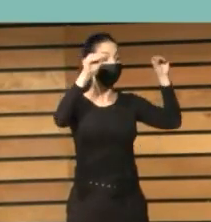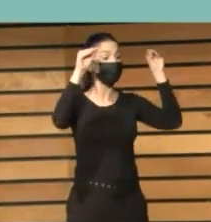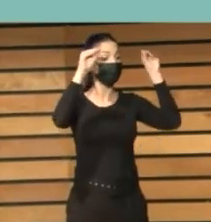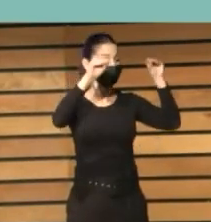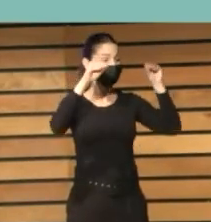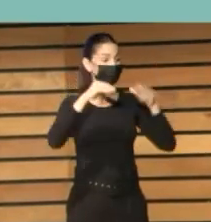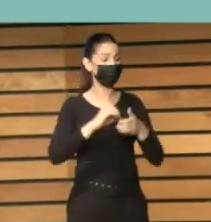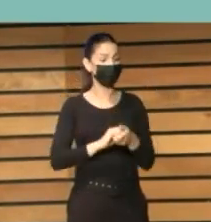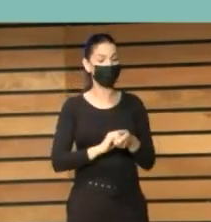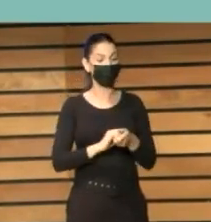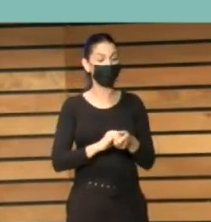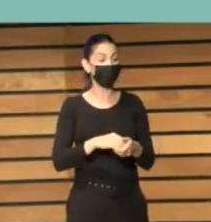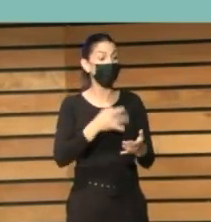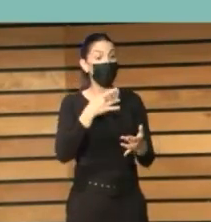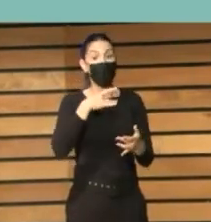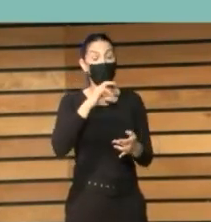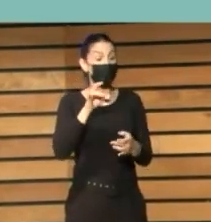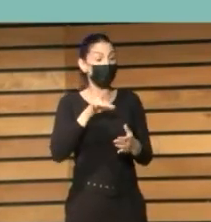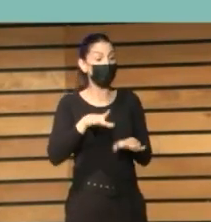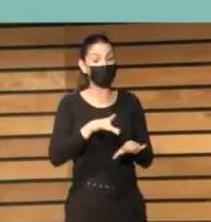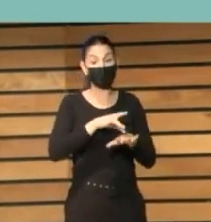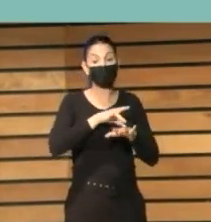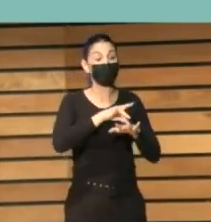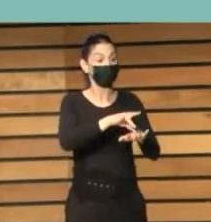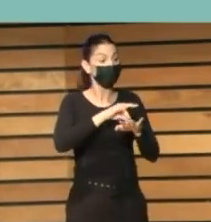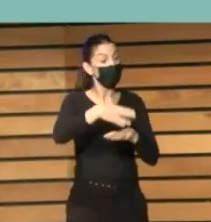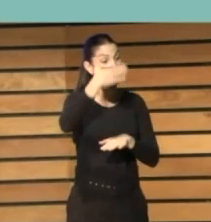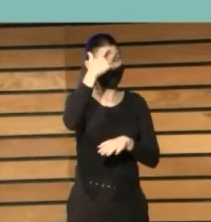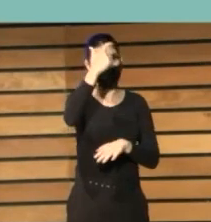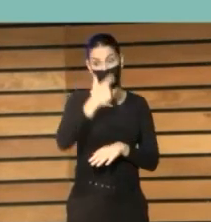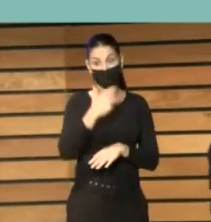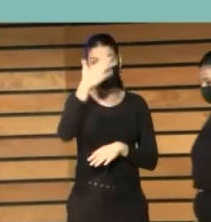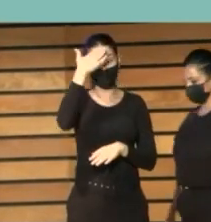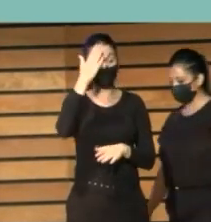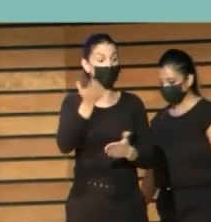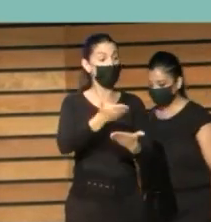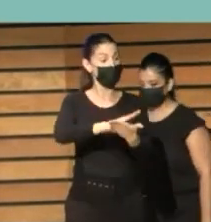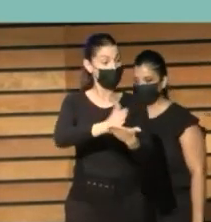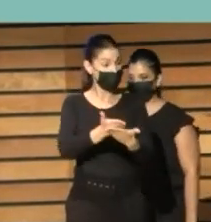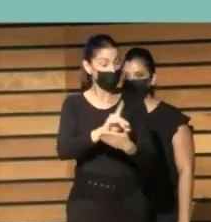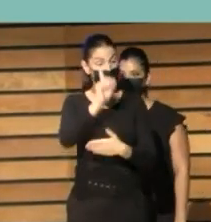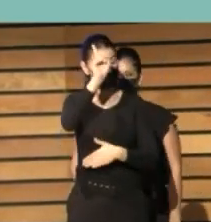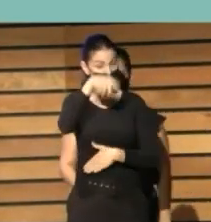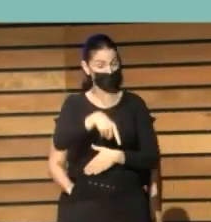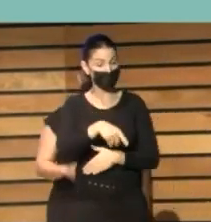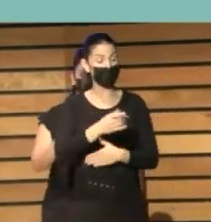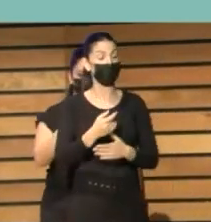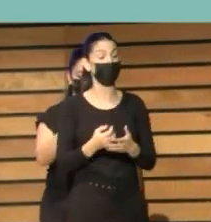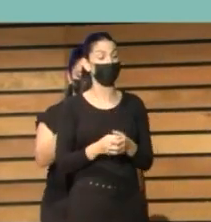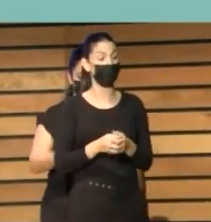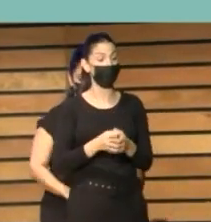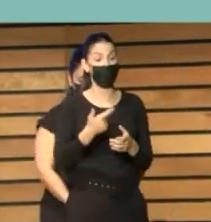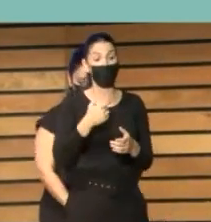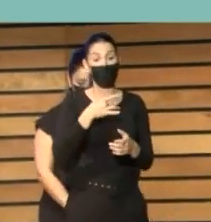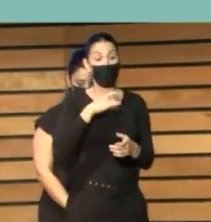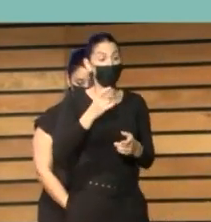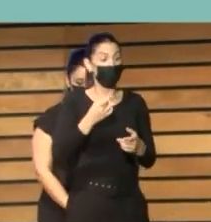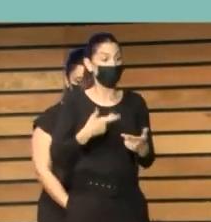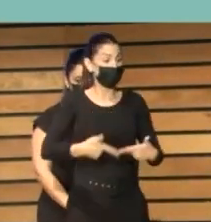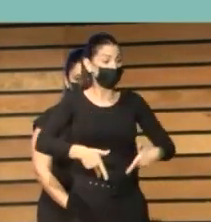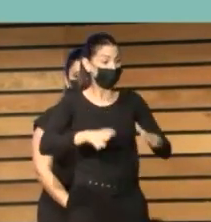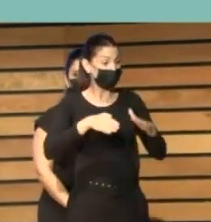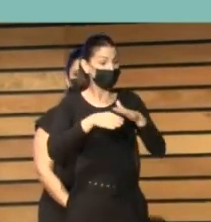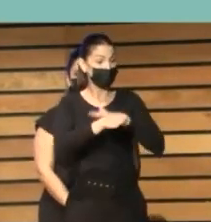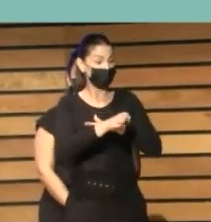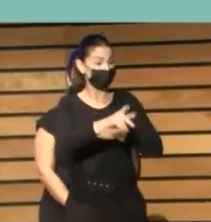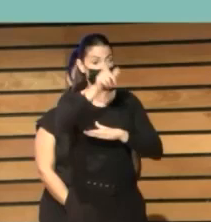ser en momentos guiados por los tutores o personas mediadoras, también a veces de libre acceso para el uso autónomo por